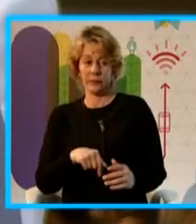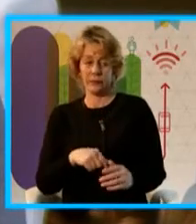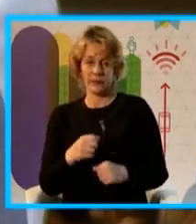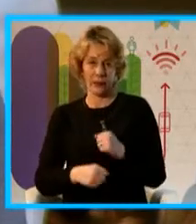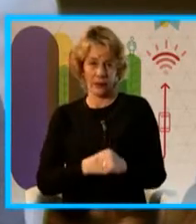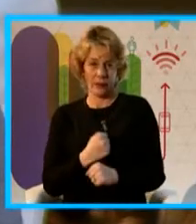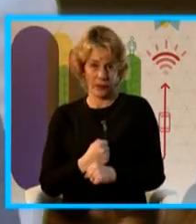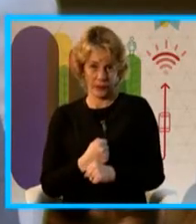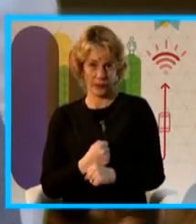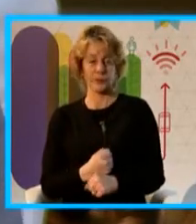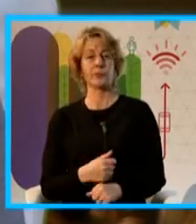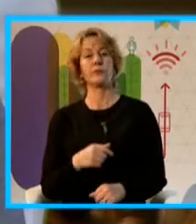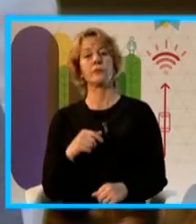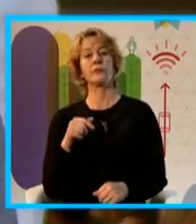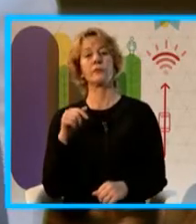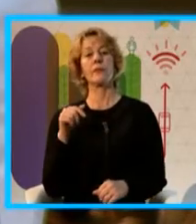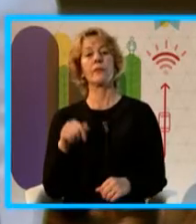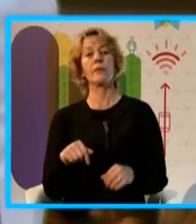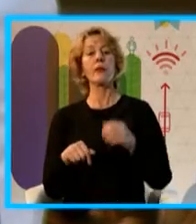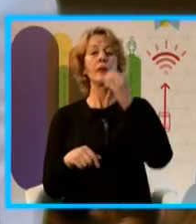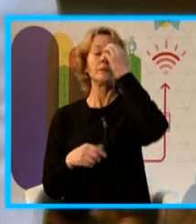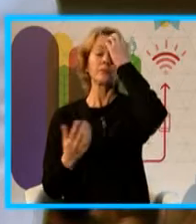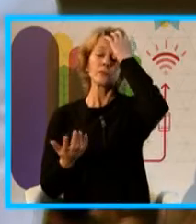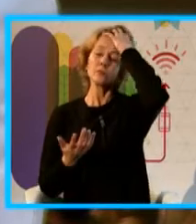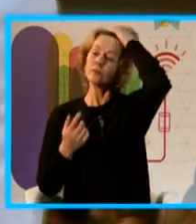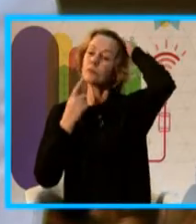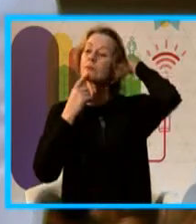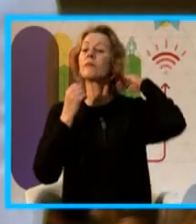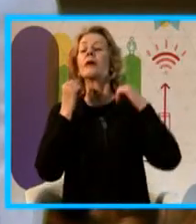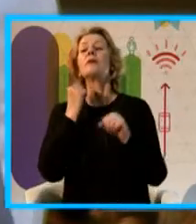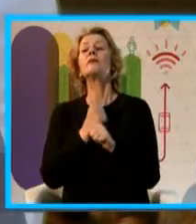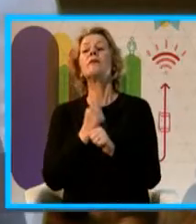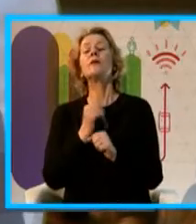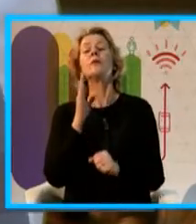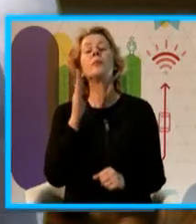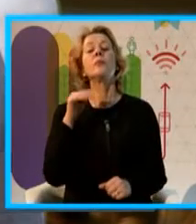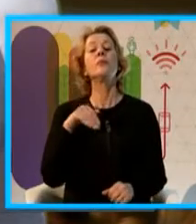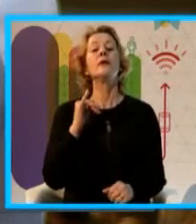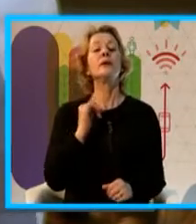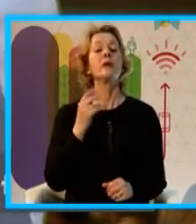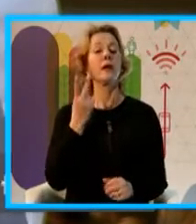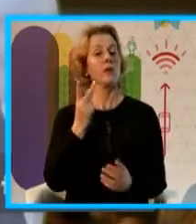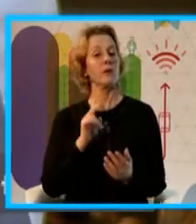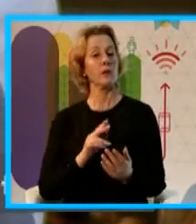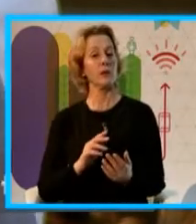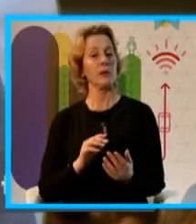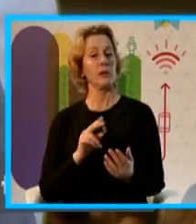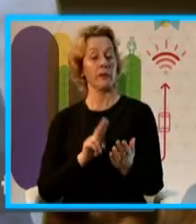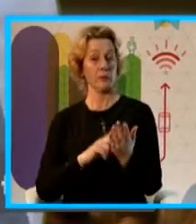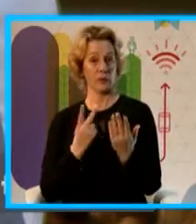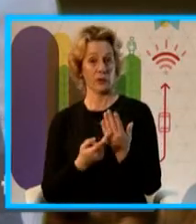Dentro del trabajo del PMI de los proyectos, hay dos entregables que son los